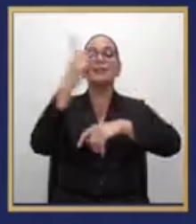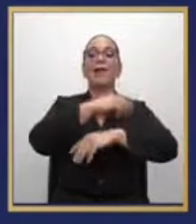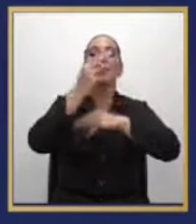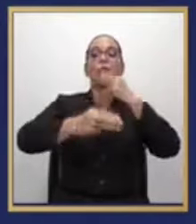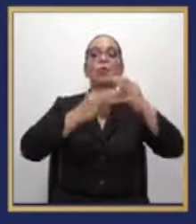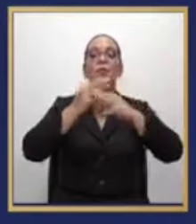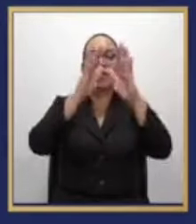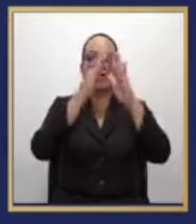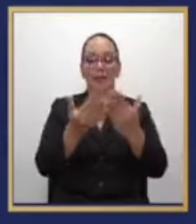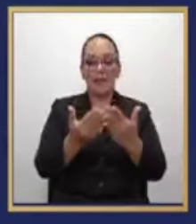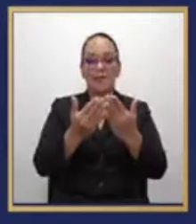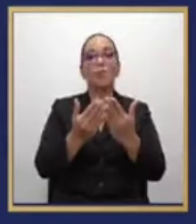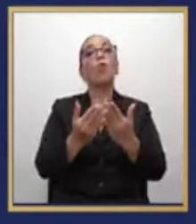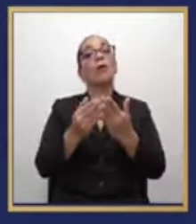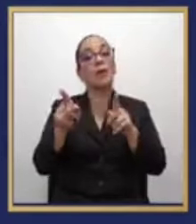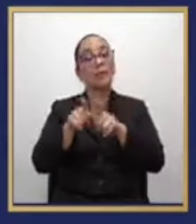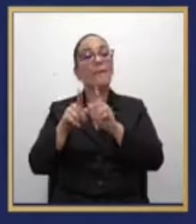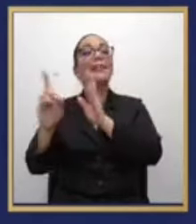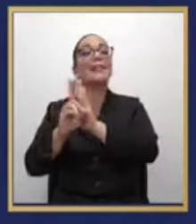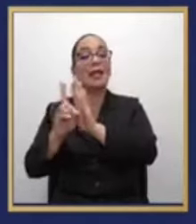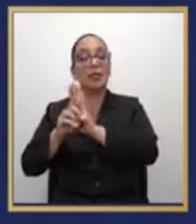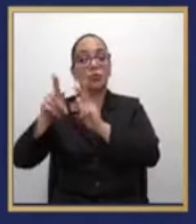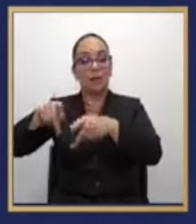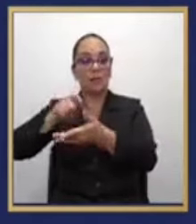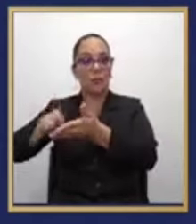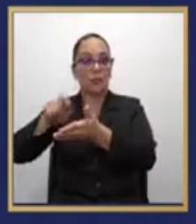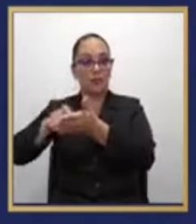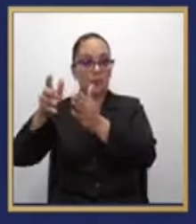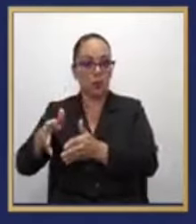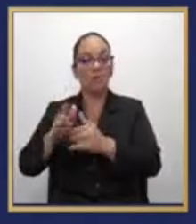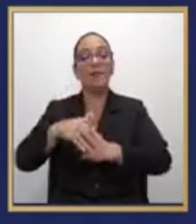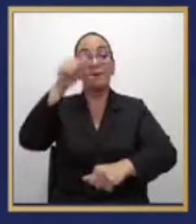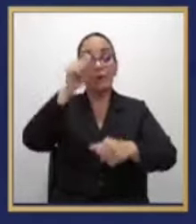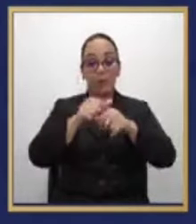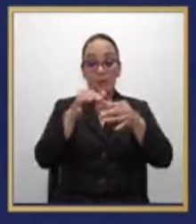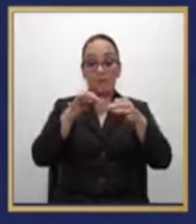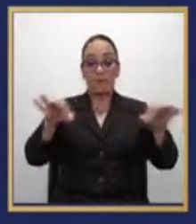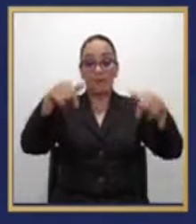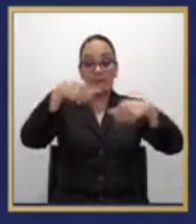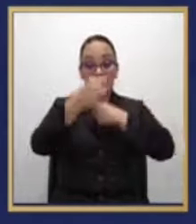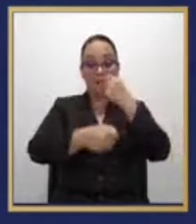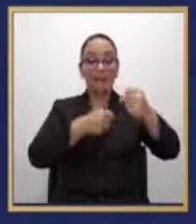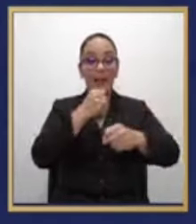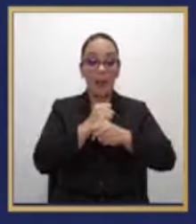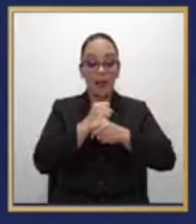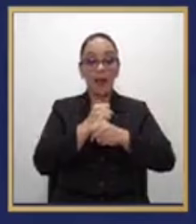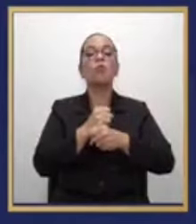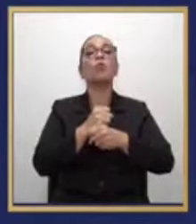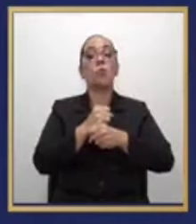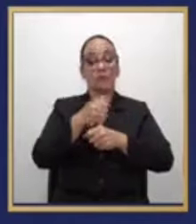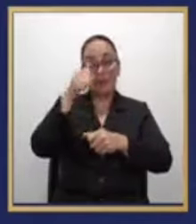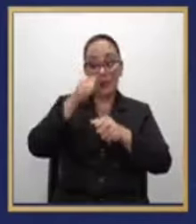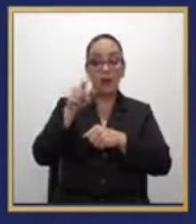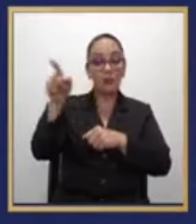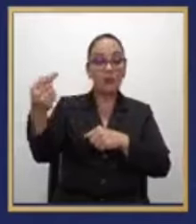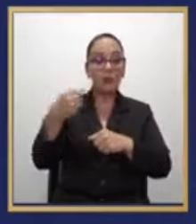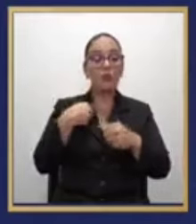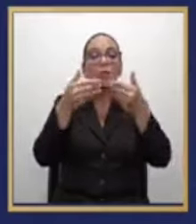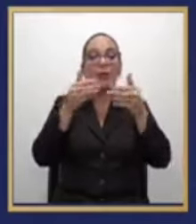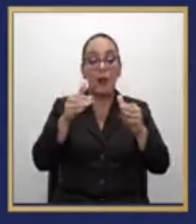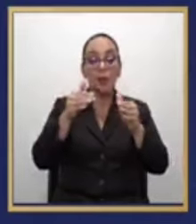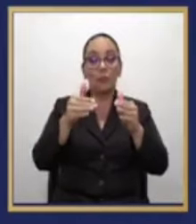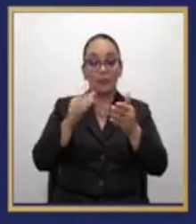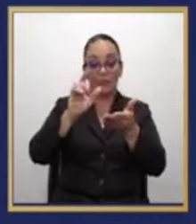de Libro y Derecho de Autor y recordamos el lema de este año escolar, señor presidente, con el que usted y yo inauguramos el año